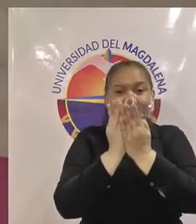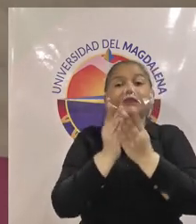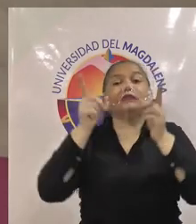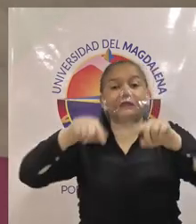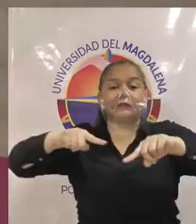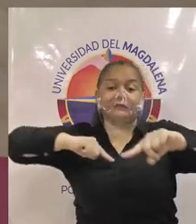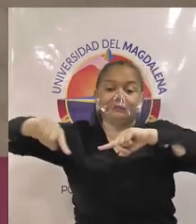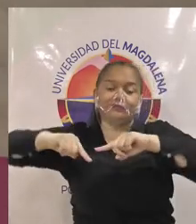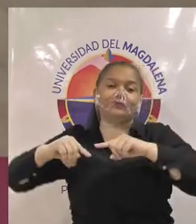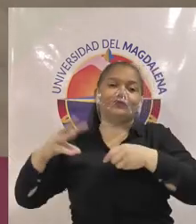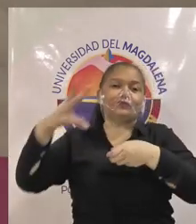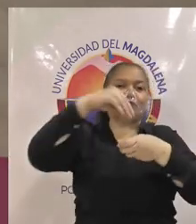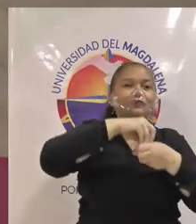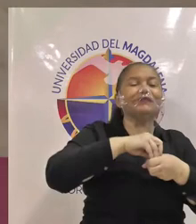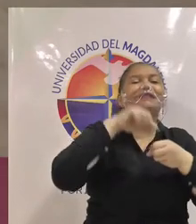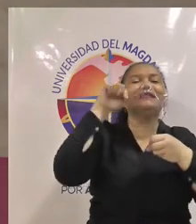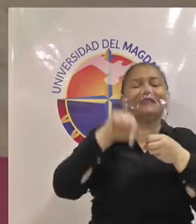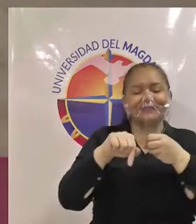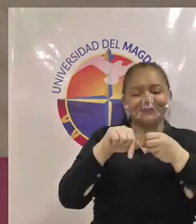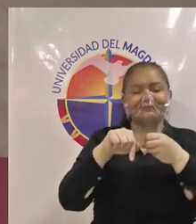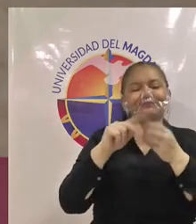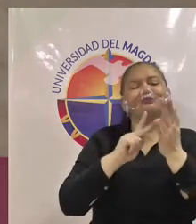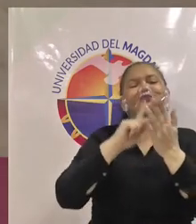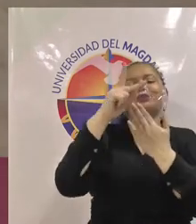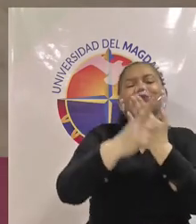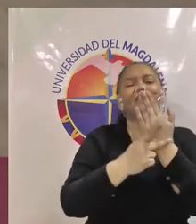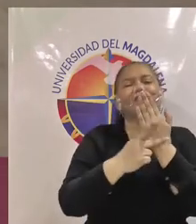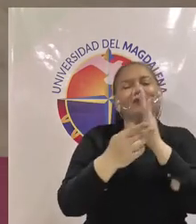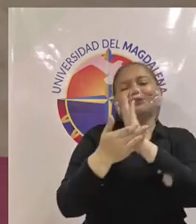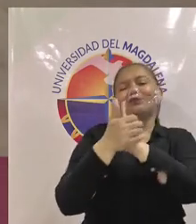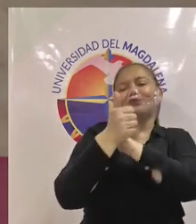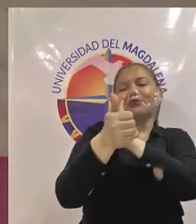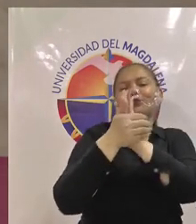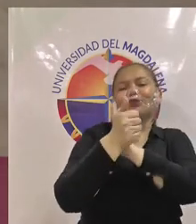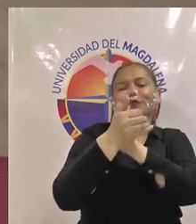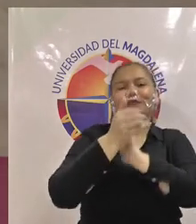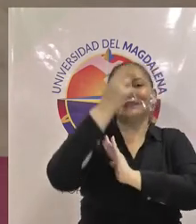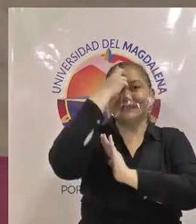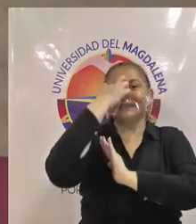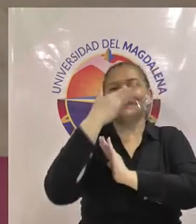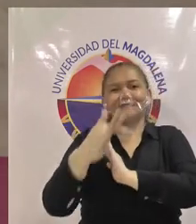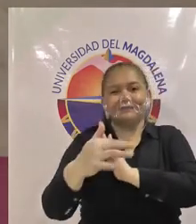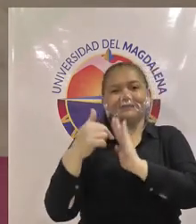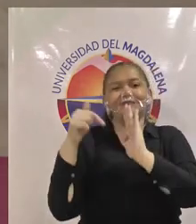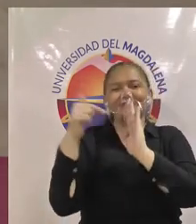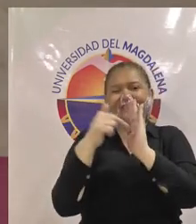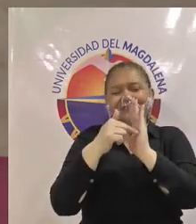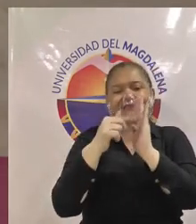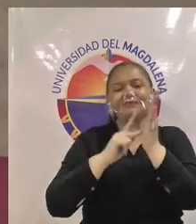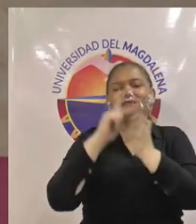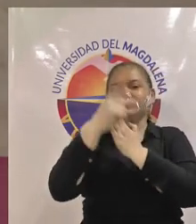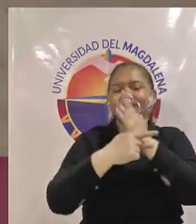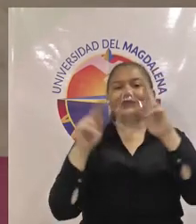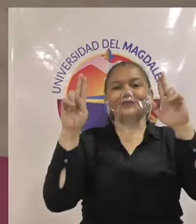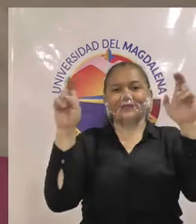proyecto que se llama talento samario este lo que busca es beneficiar a los estudiantes